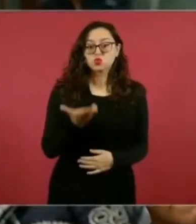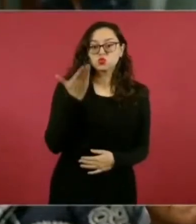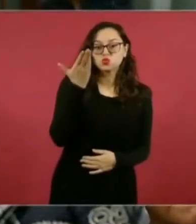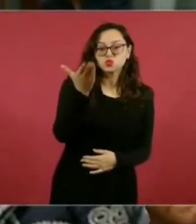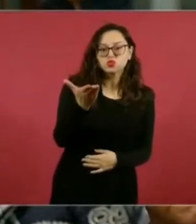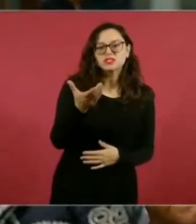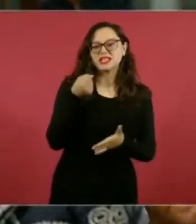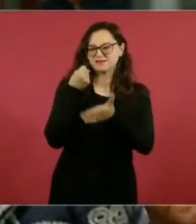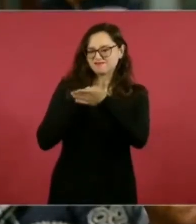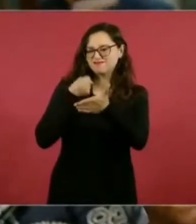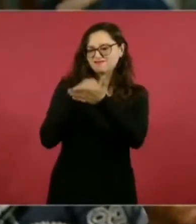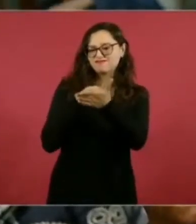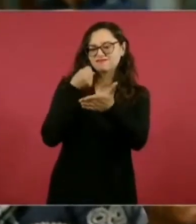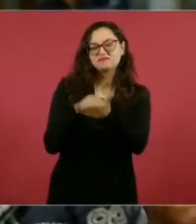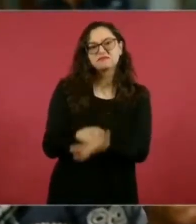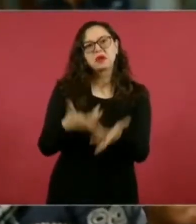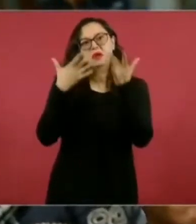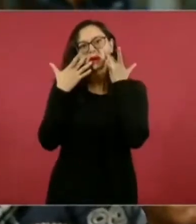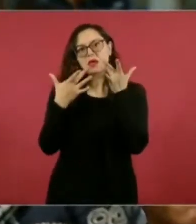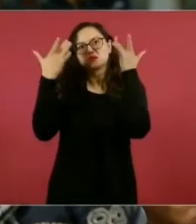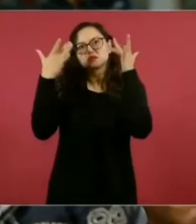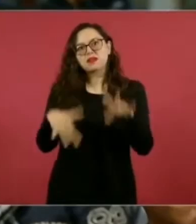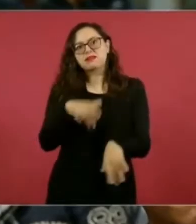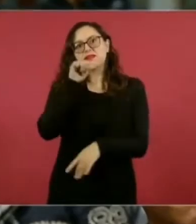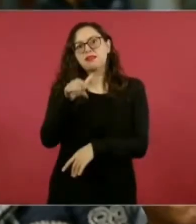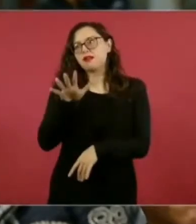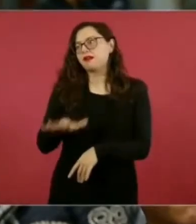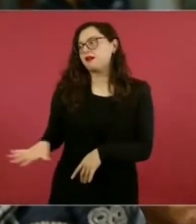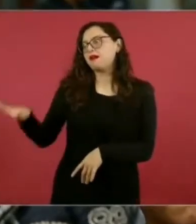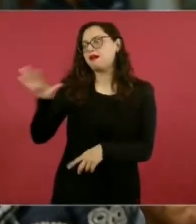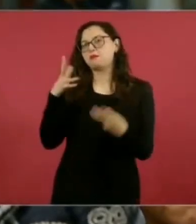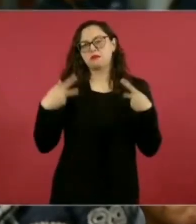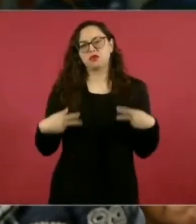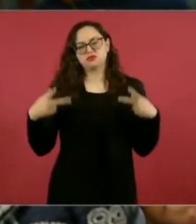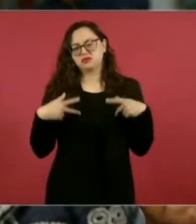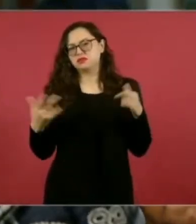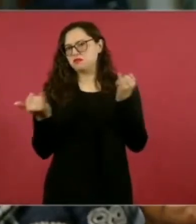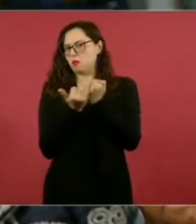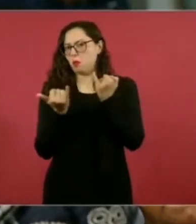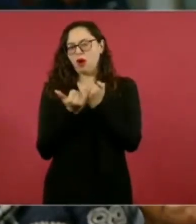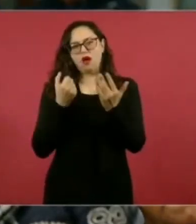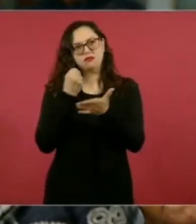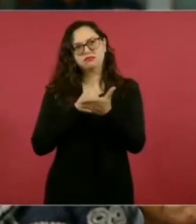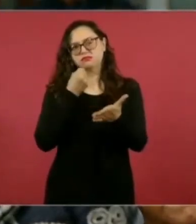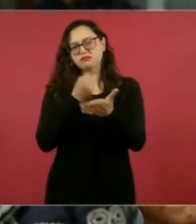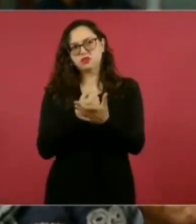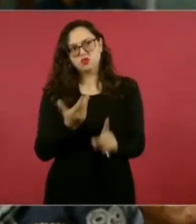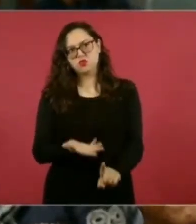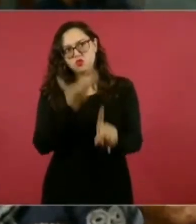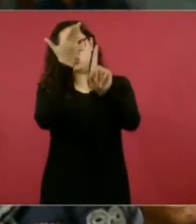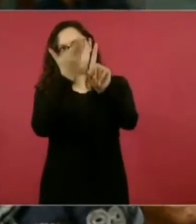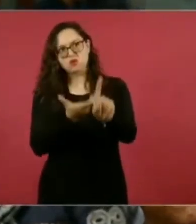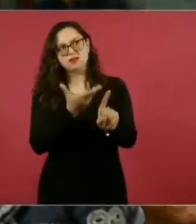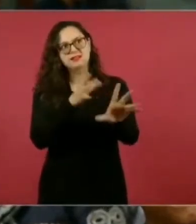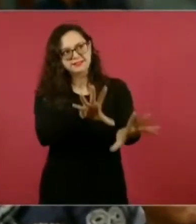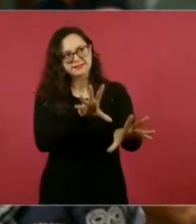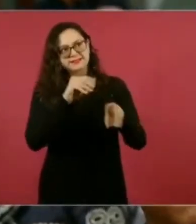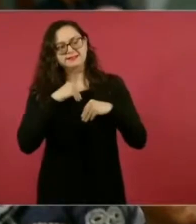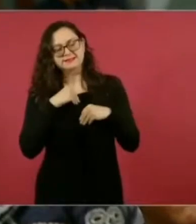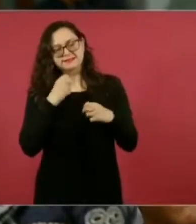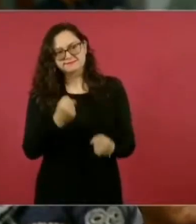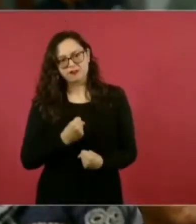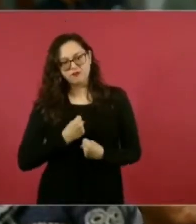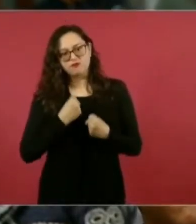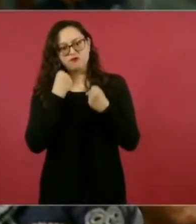electorales, los ataques y muchas desilusiones en el camino. Este movimiento siempre giró alrededor